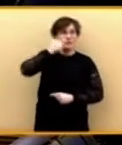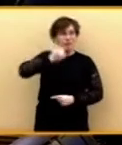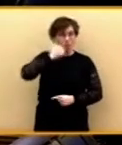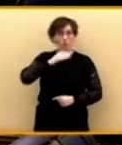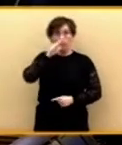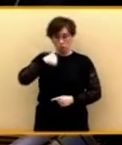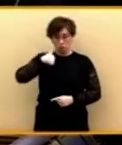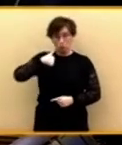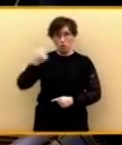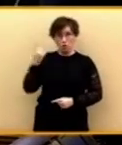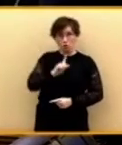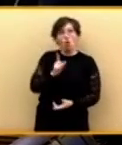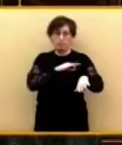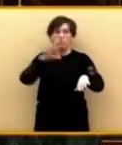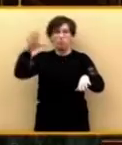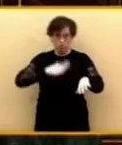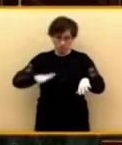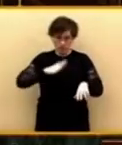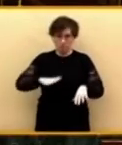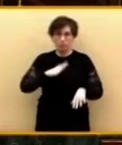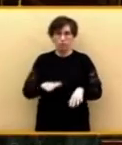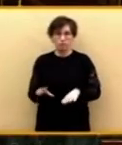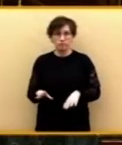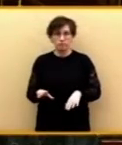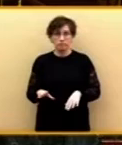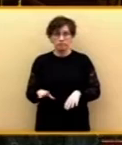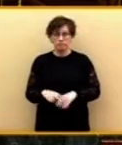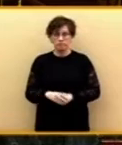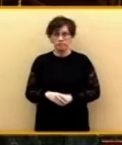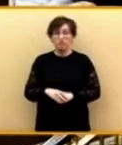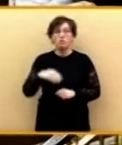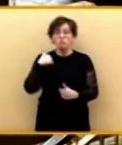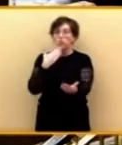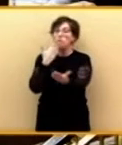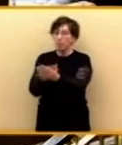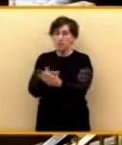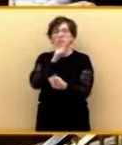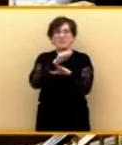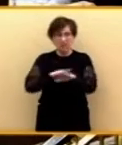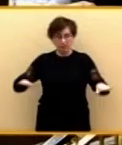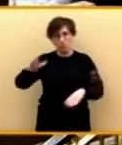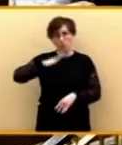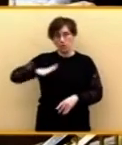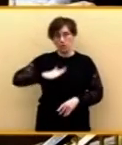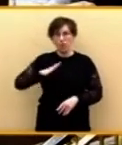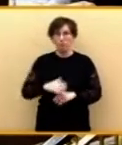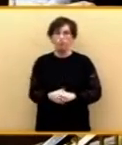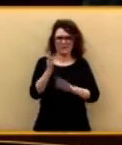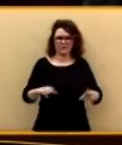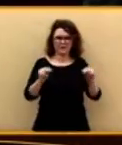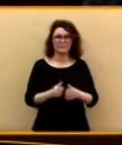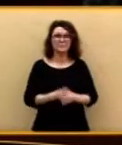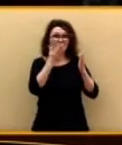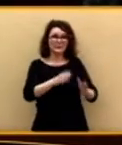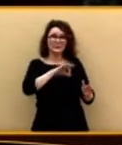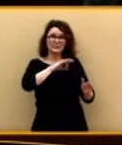El candidato socialista empezaba su intervención mirando al futuro y apostando por hacer los cambios necesarios para evitar posibles bloqueos. Asegura